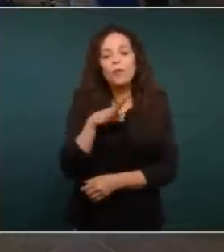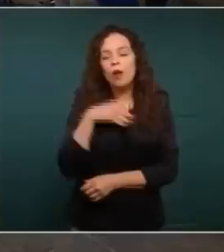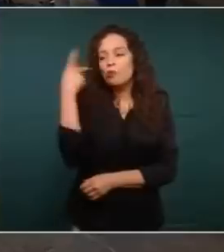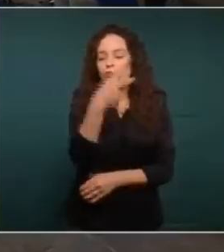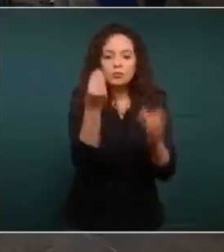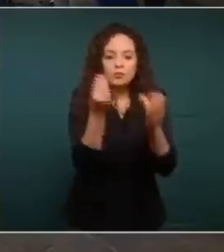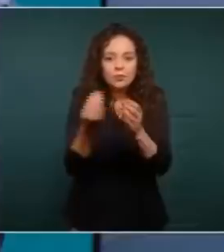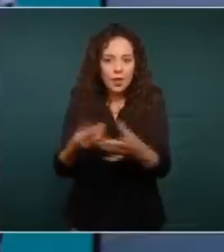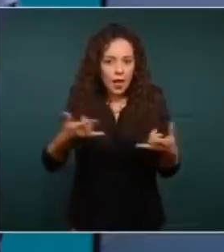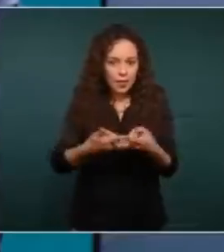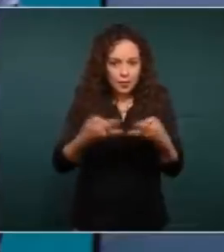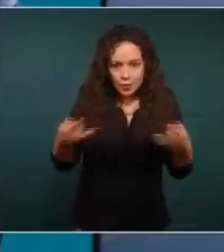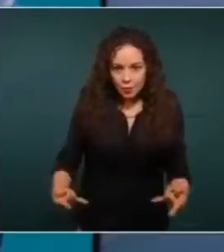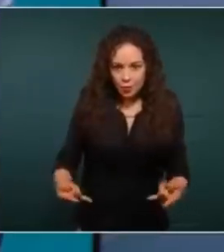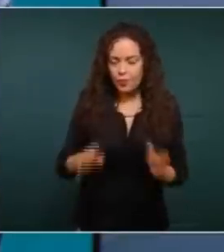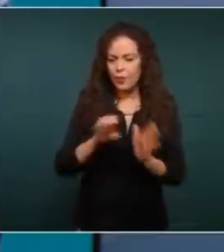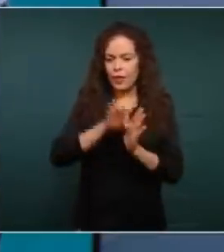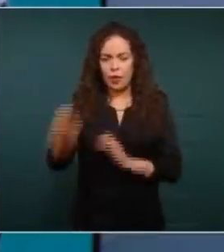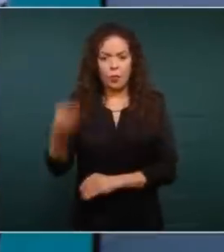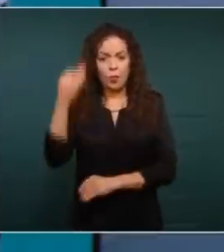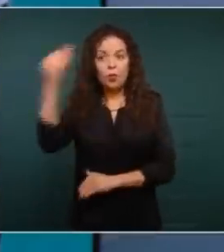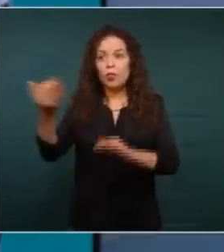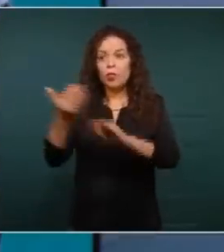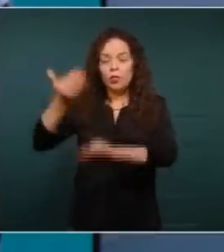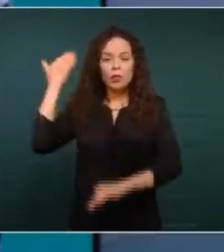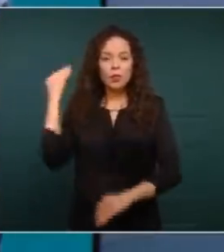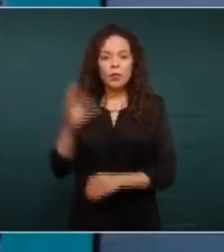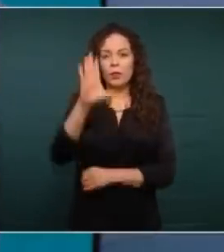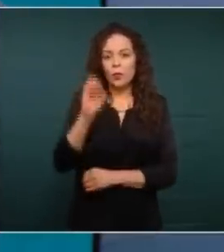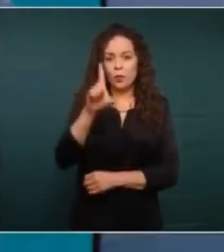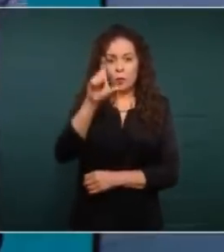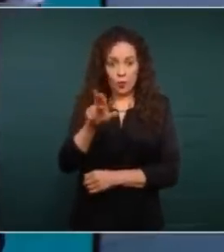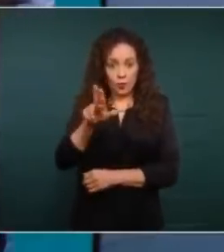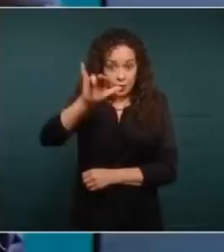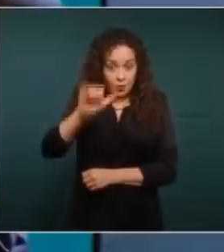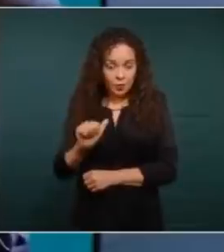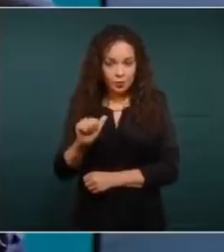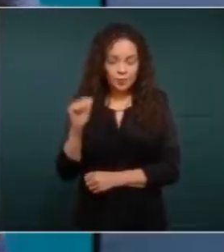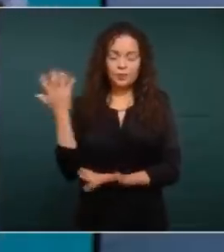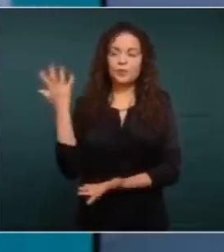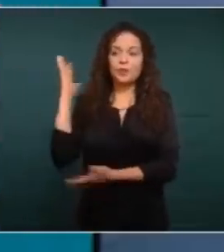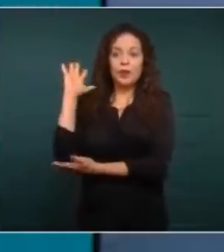durante la colonia, el árbol más